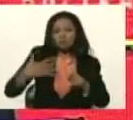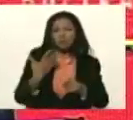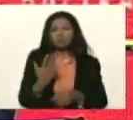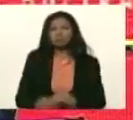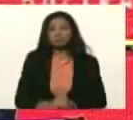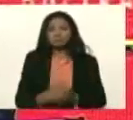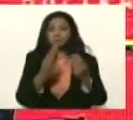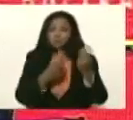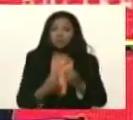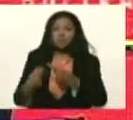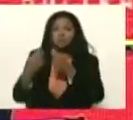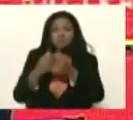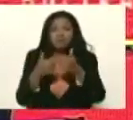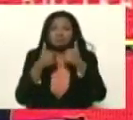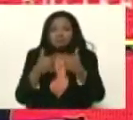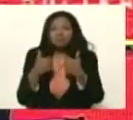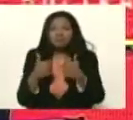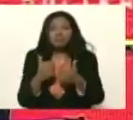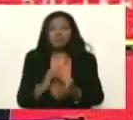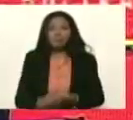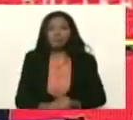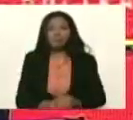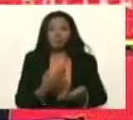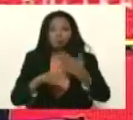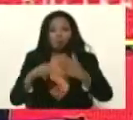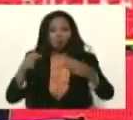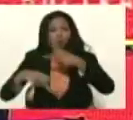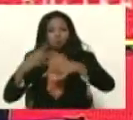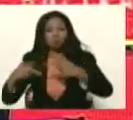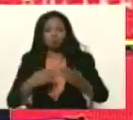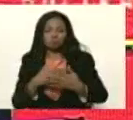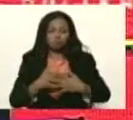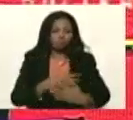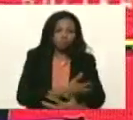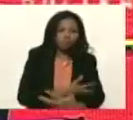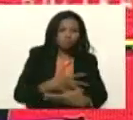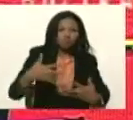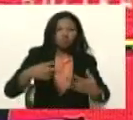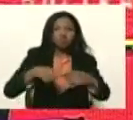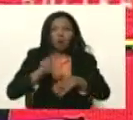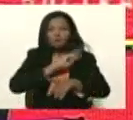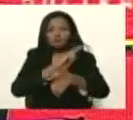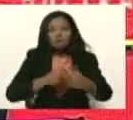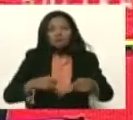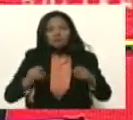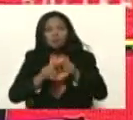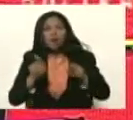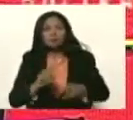una economía, que vaya produciendo, riqueza, para fortalecerse,